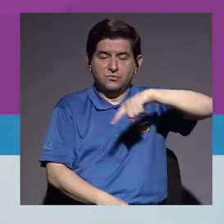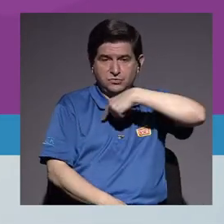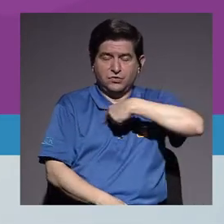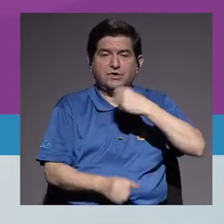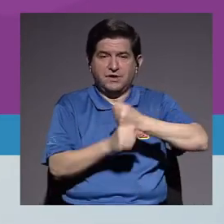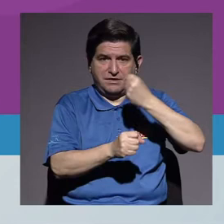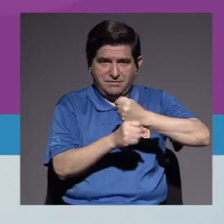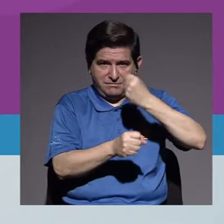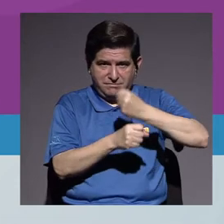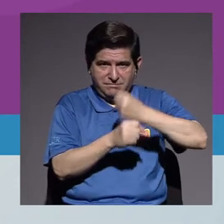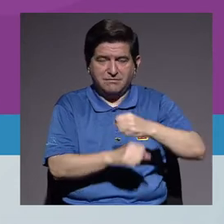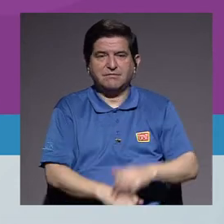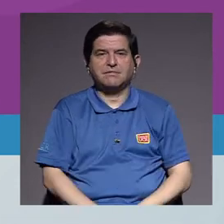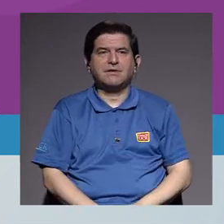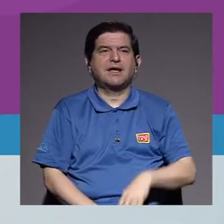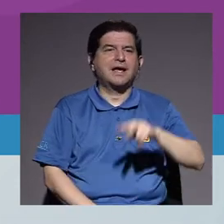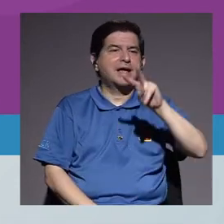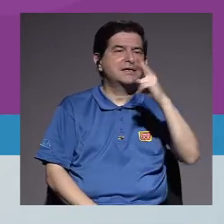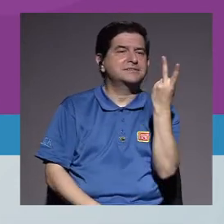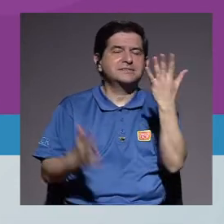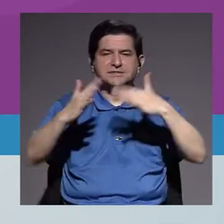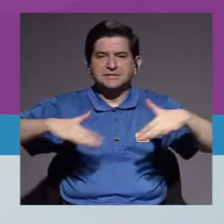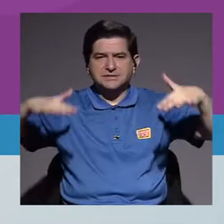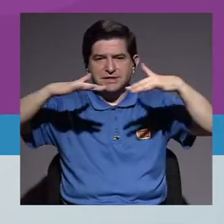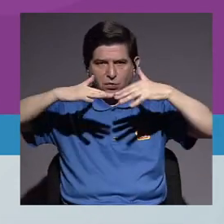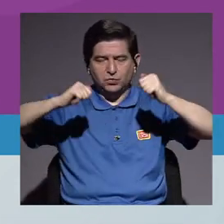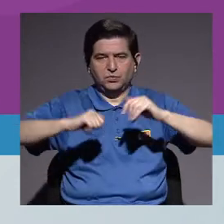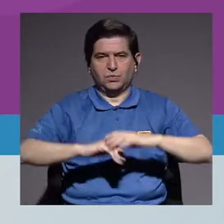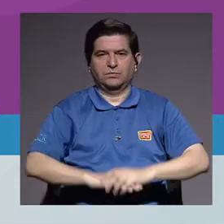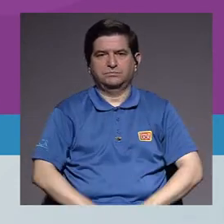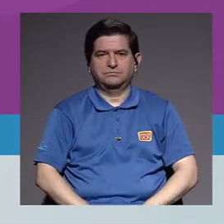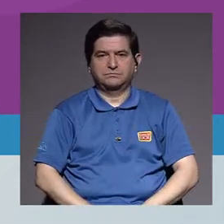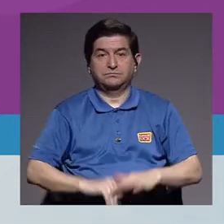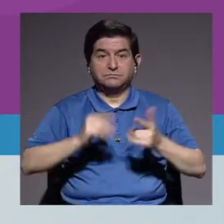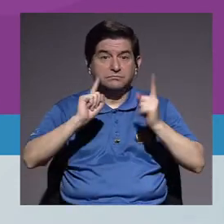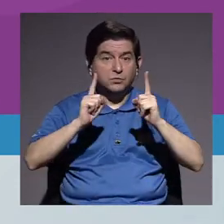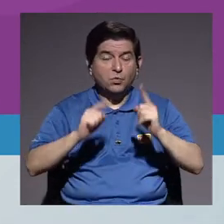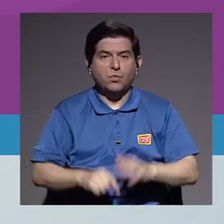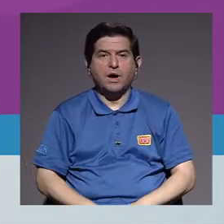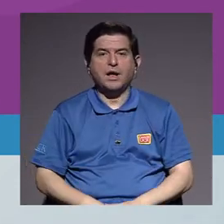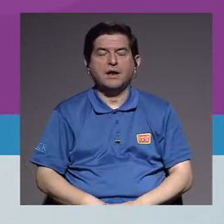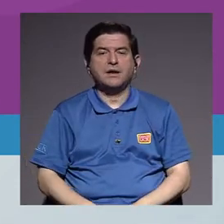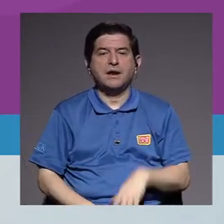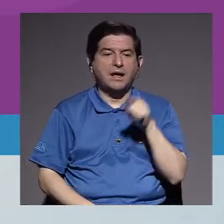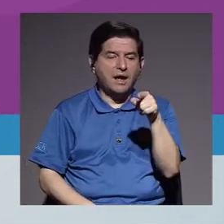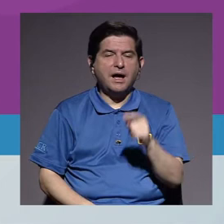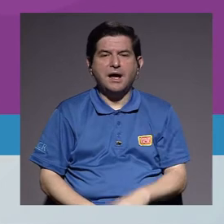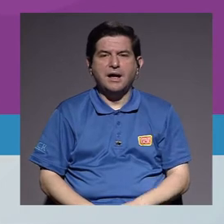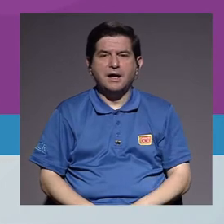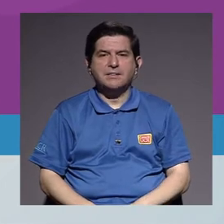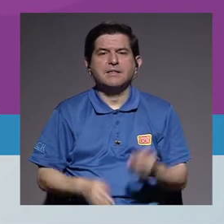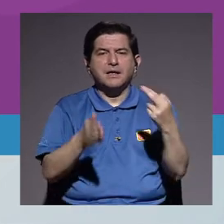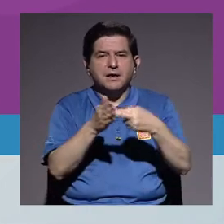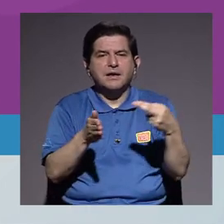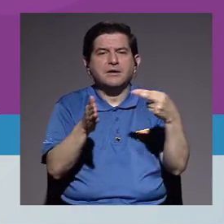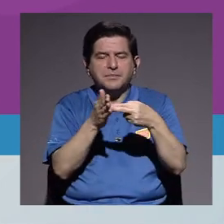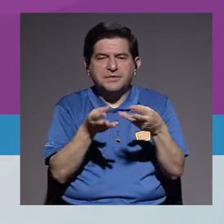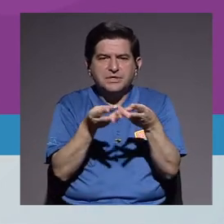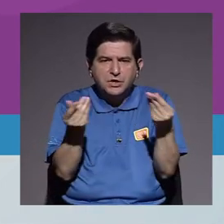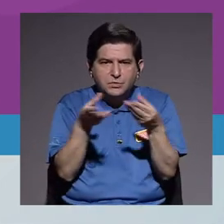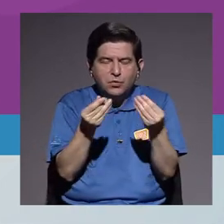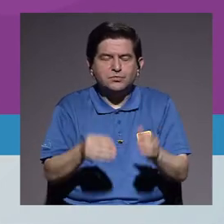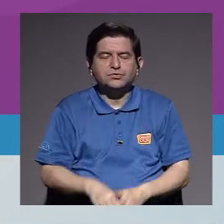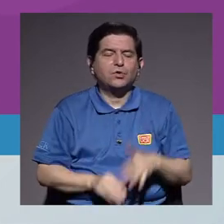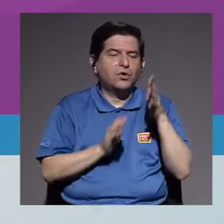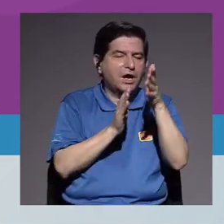estamos trabajando. Hay una segunda esfera, básicamente, que es la esfera de la reproducción. Que tiene que ver mucho con los